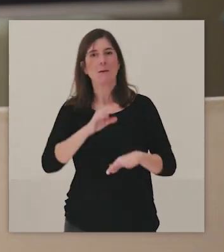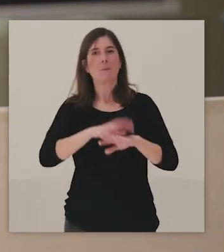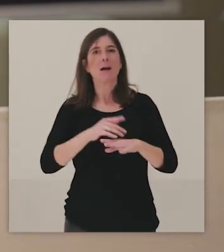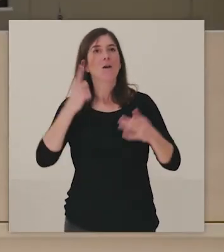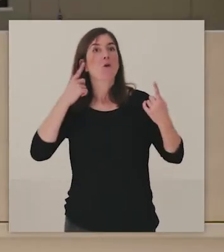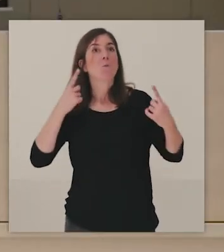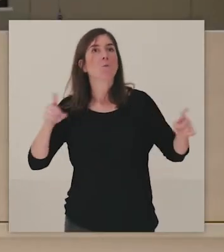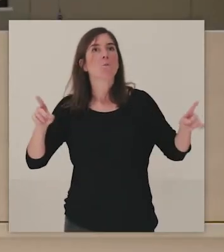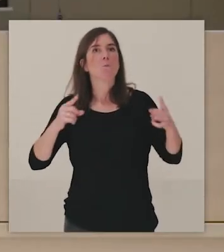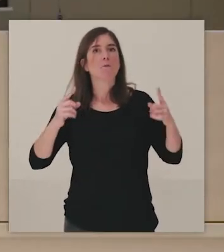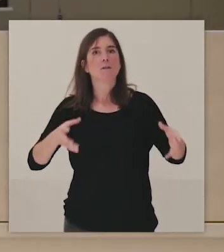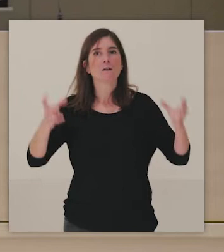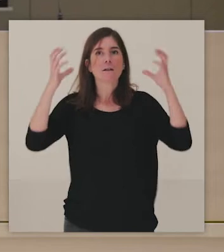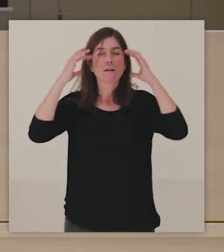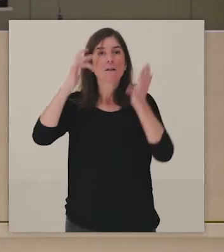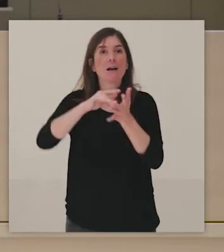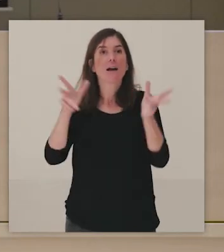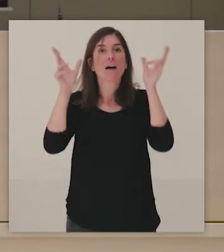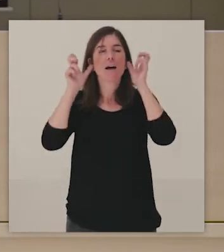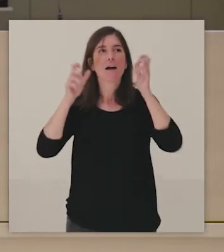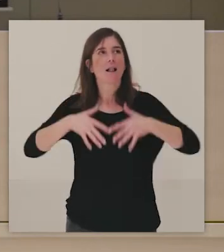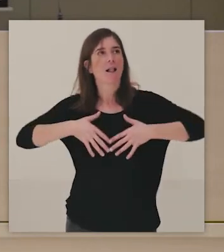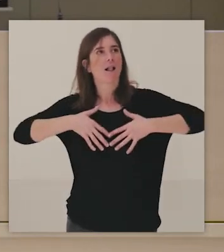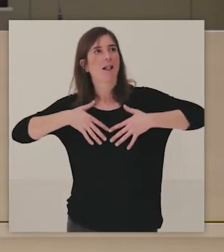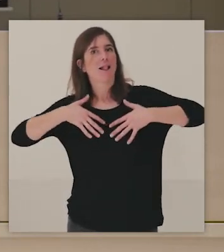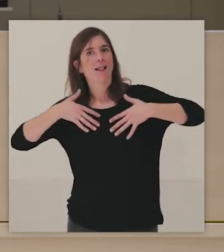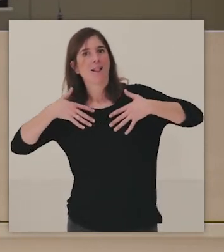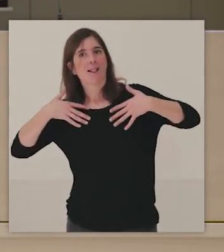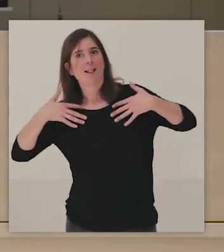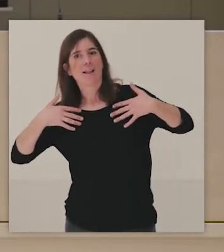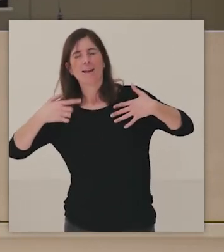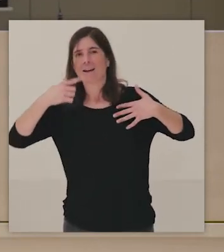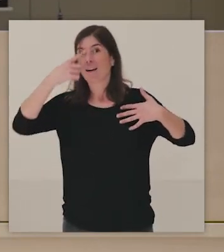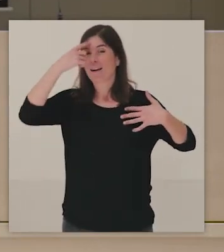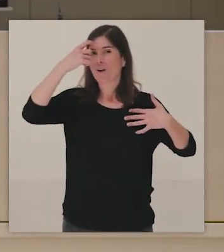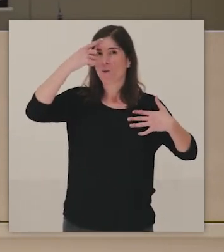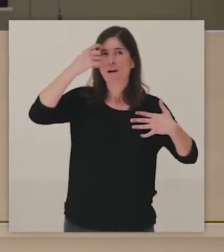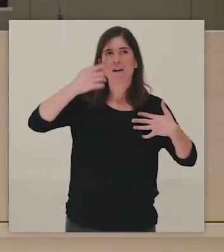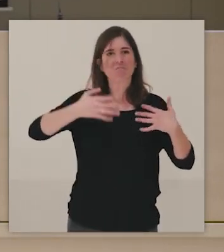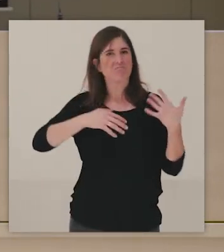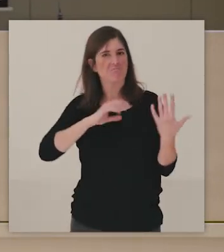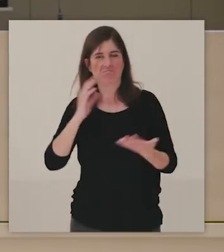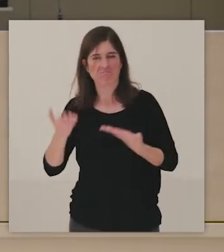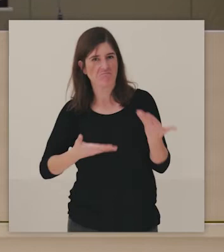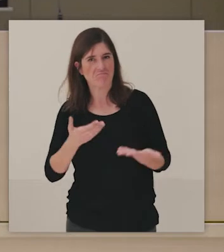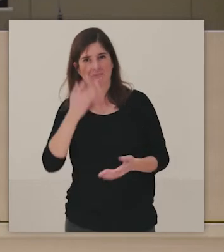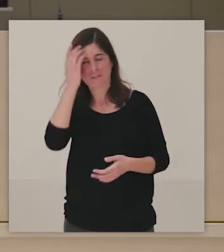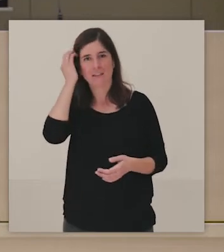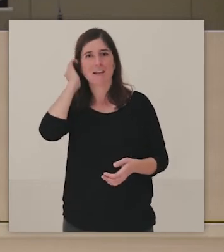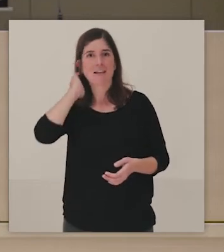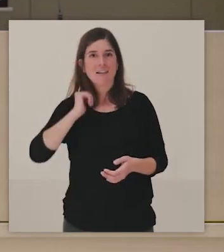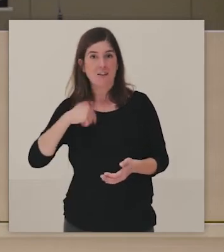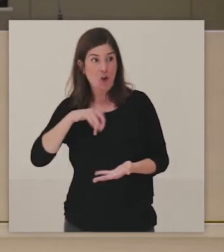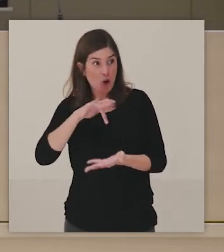esos temas, les evoquen y les trasladan. Y os diré que de repente ver